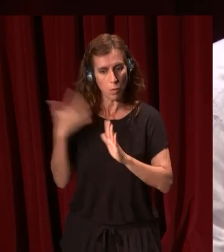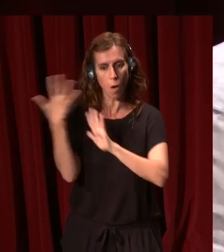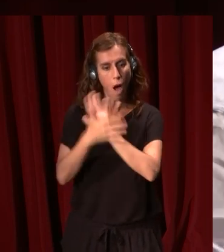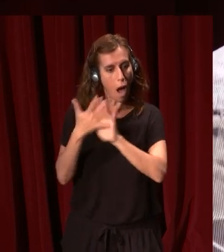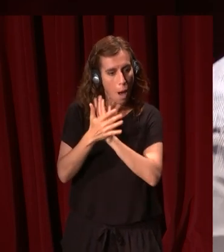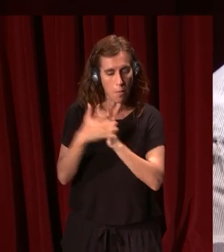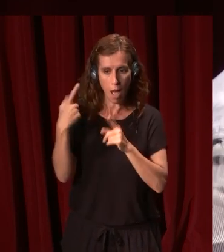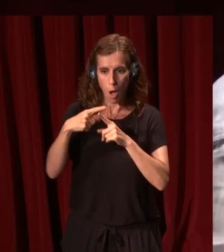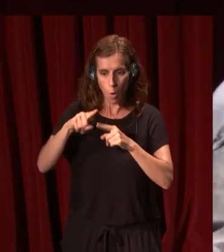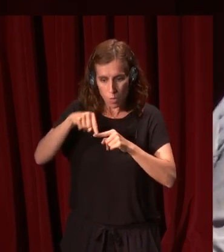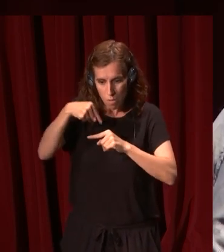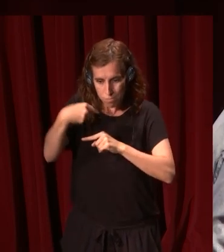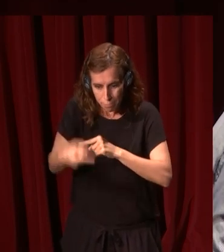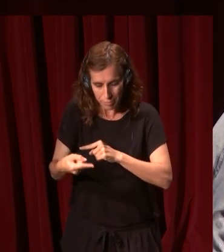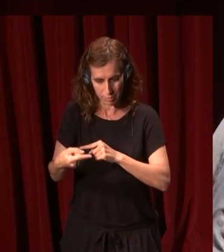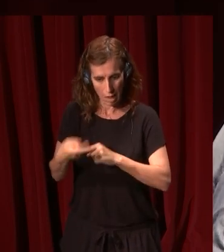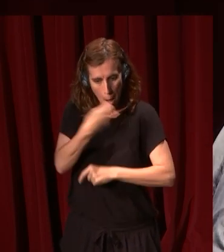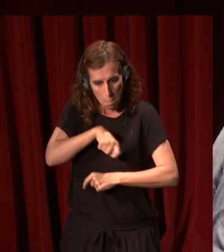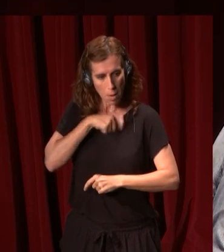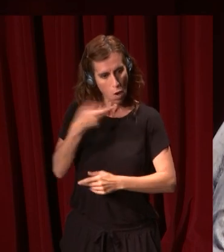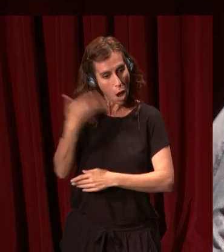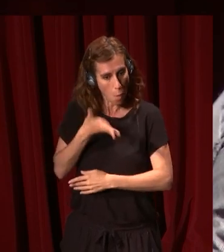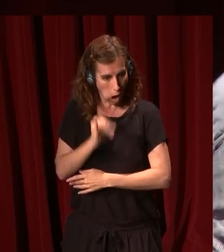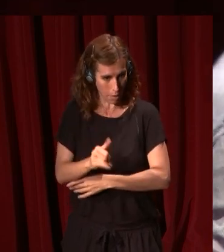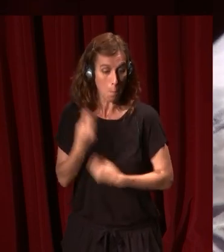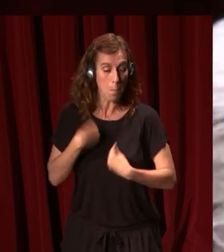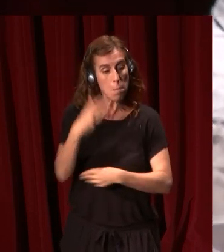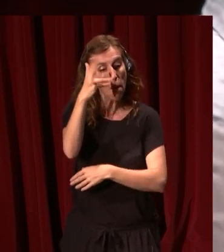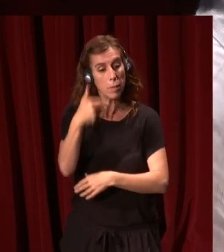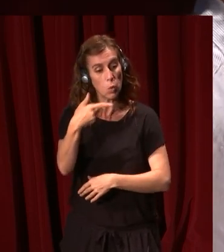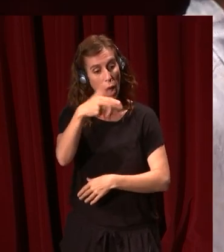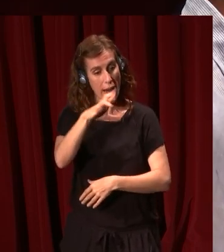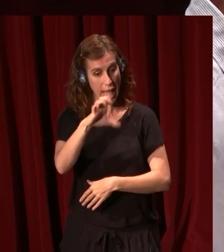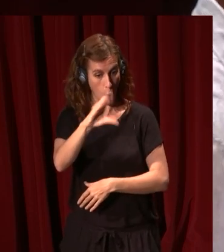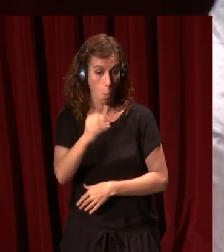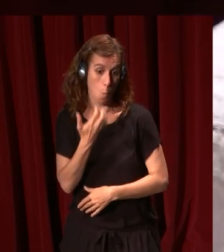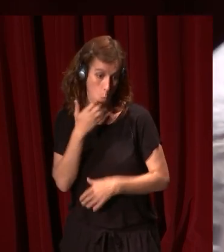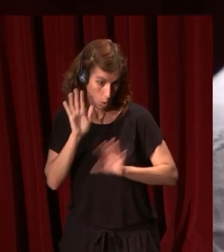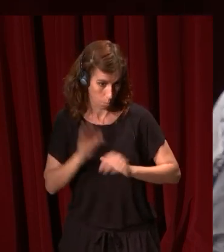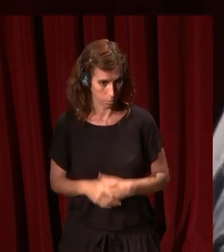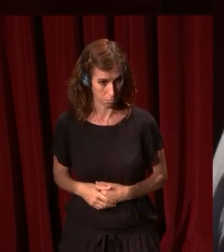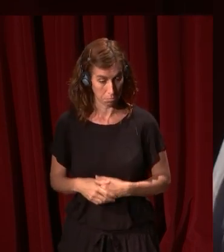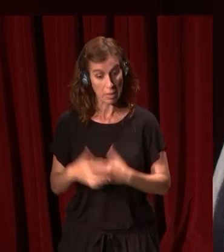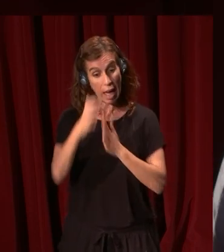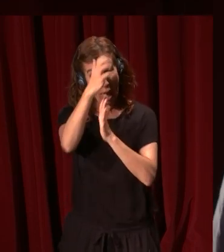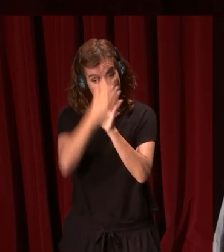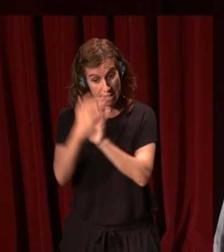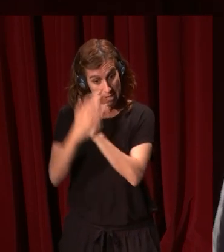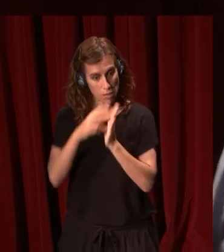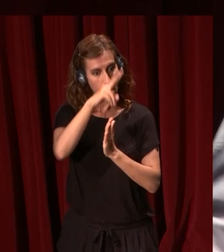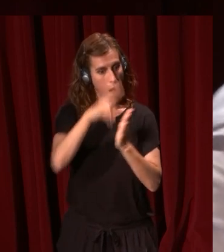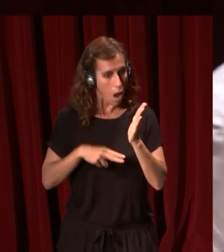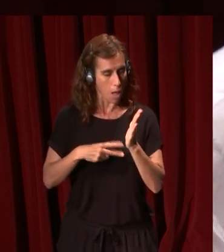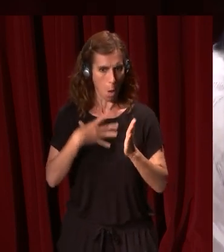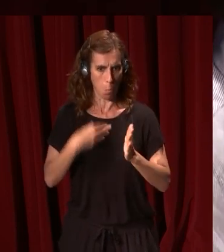trascendente que es la españolidad de la pintura del greco, por ejemplo. Bueno, uno puede leer estos textos sin